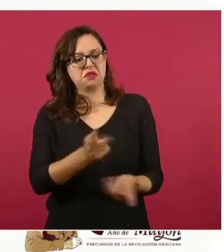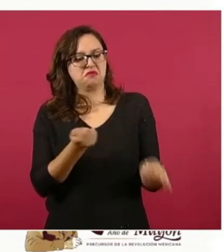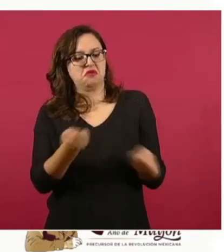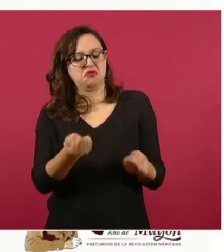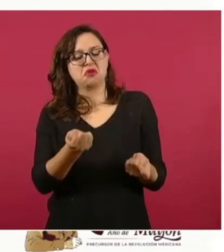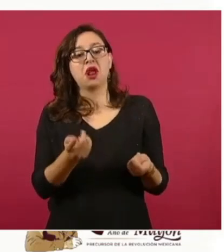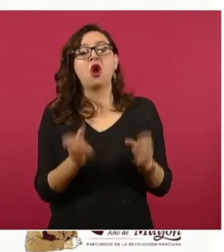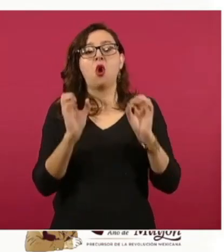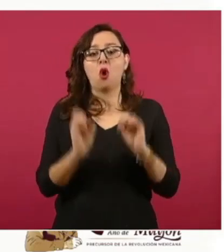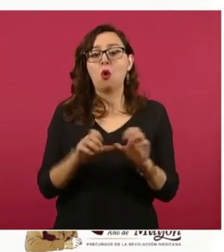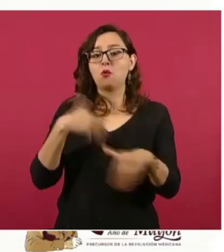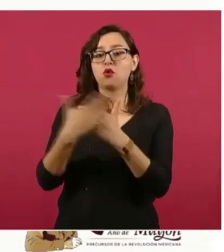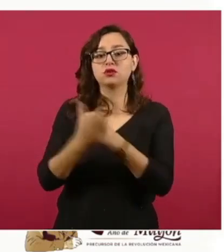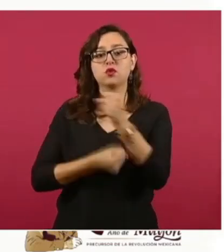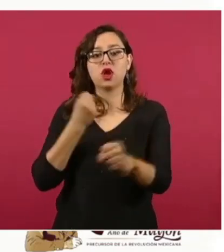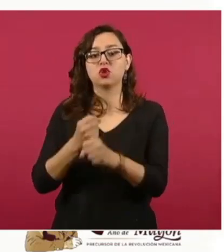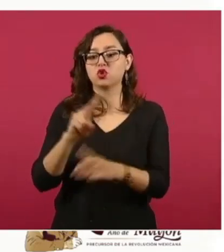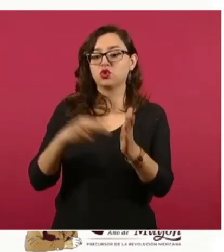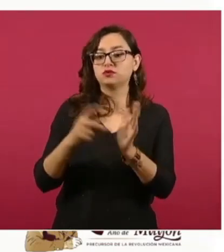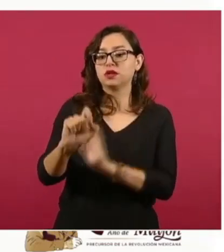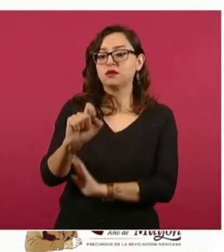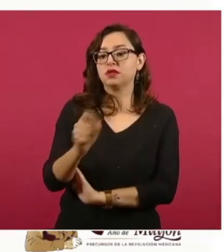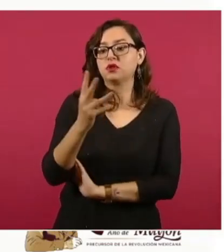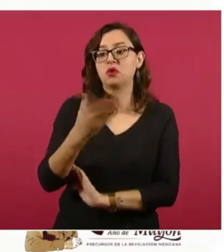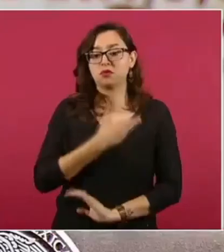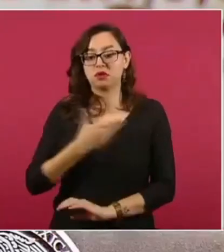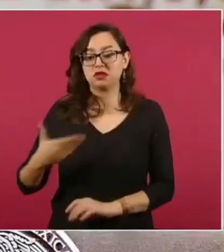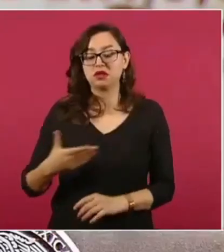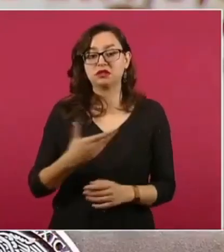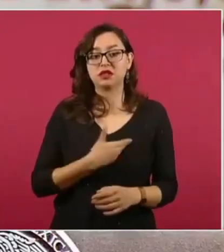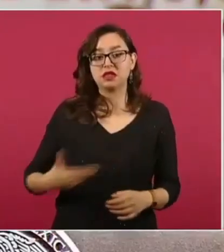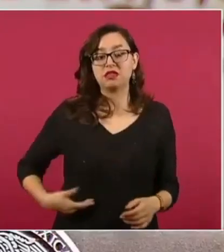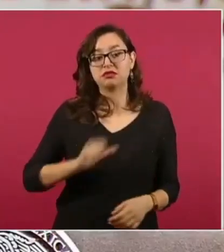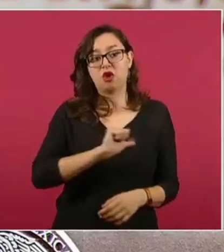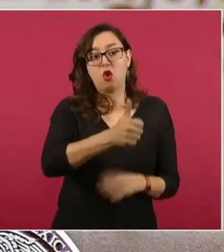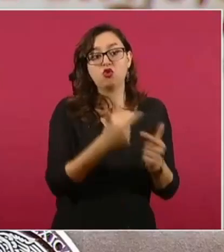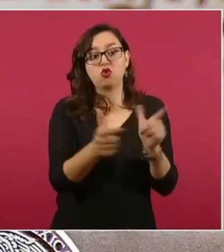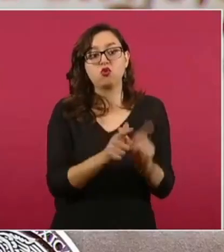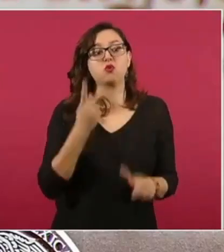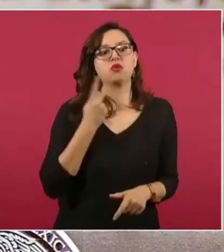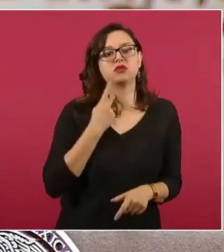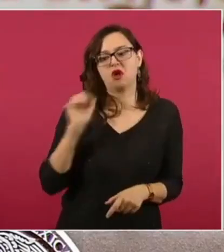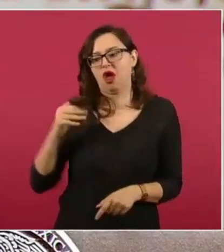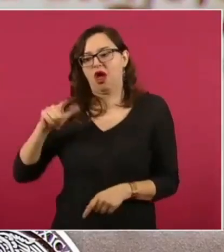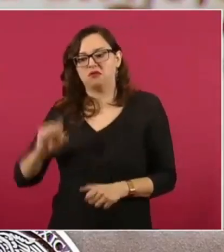2024, lo que obliga a la oposición a pensar cómo le hará si este escenario se materializa.